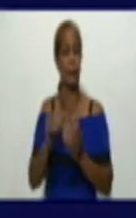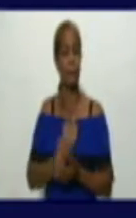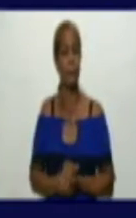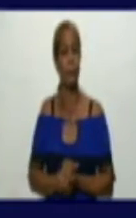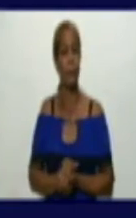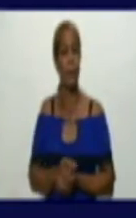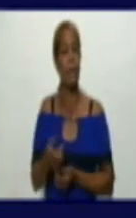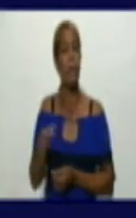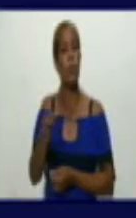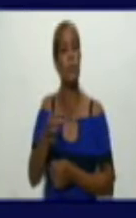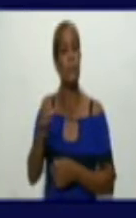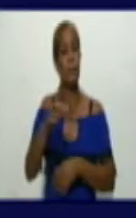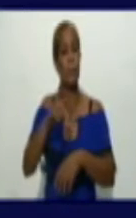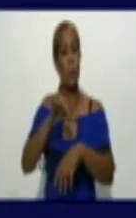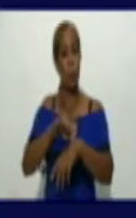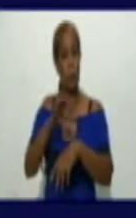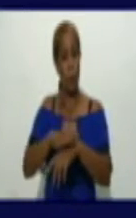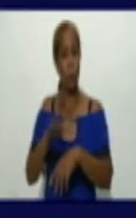municipios